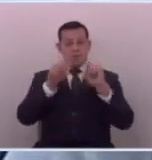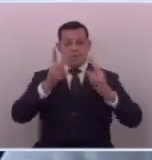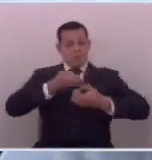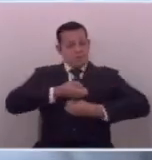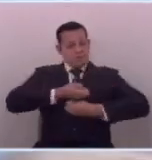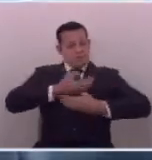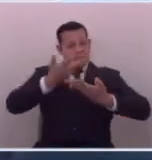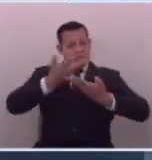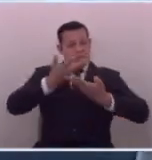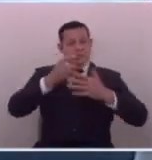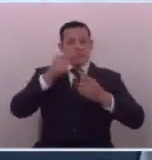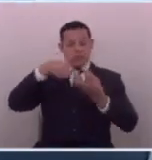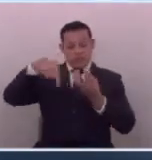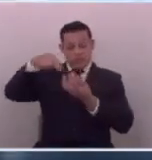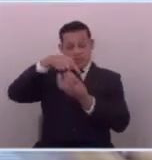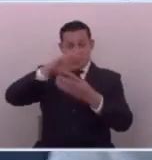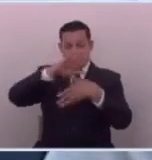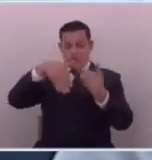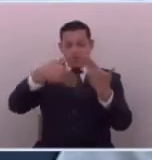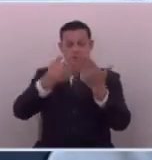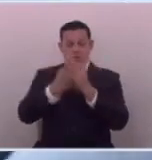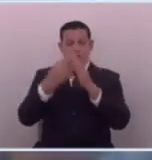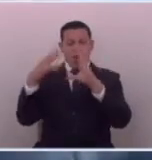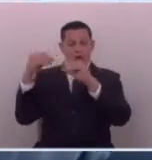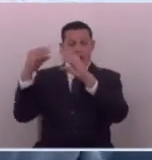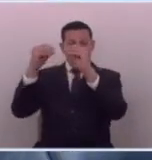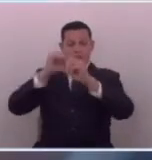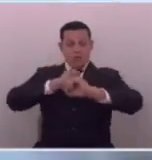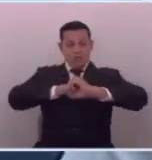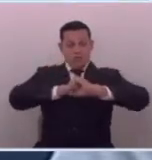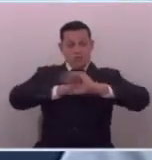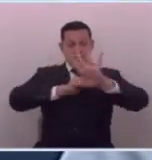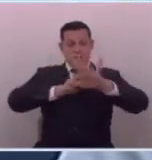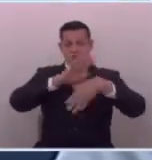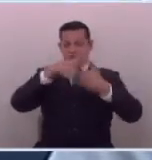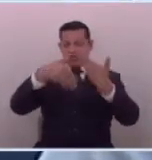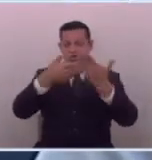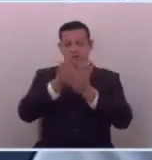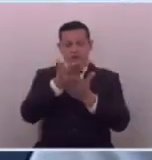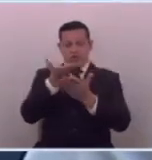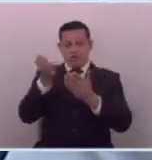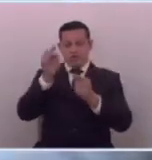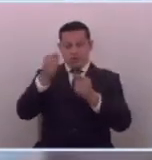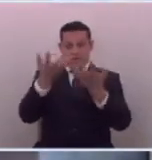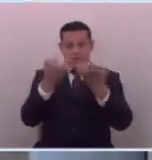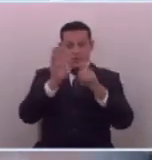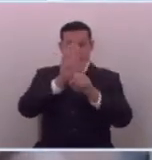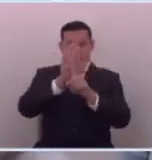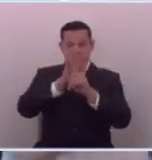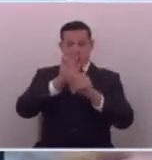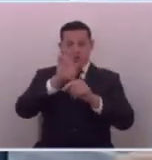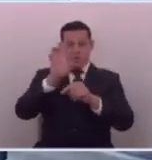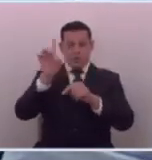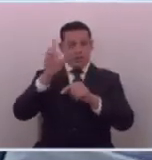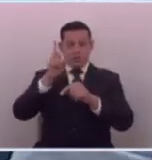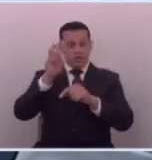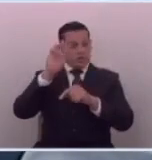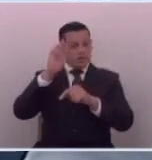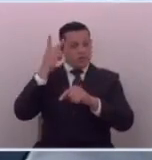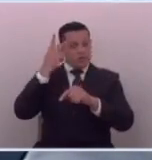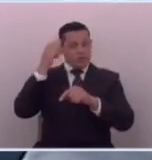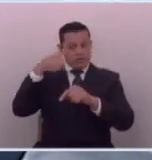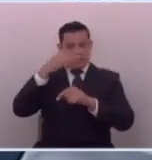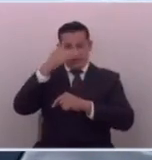es que porque ustedes todos hablen o publiquen lo que ustedes quieran en sus redes no significa que este país tenga